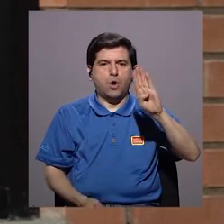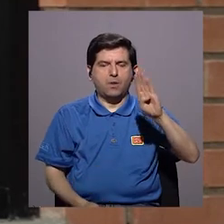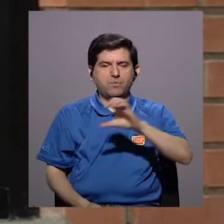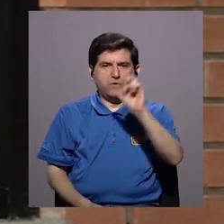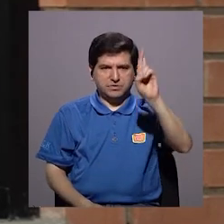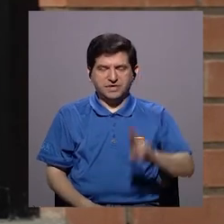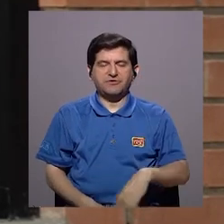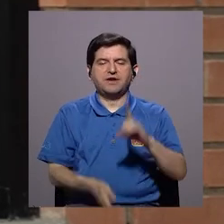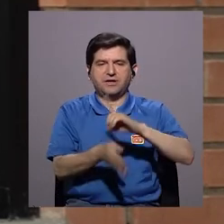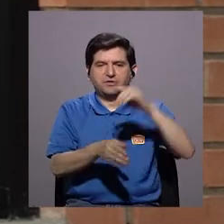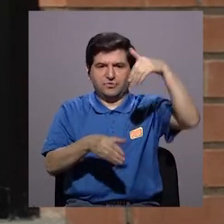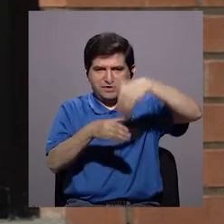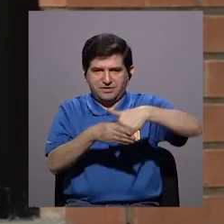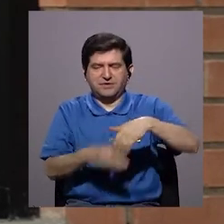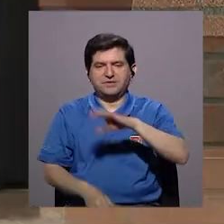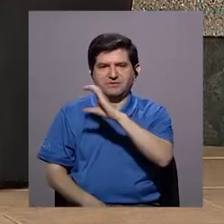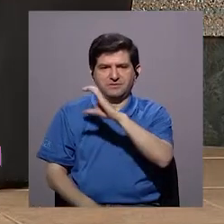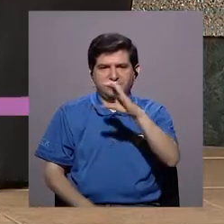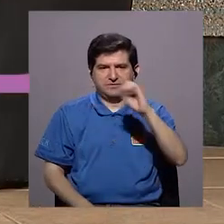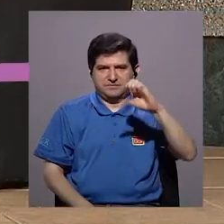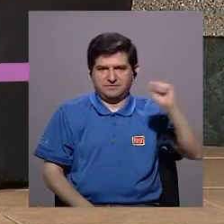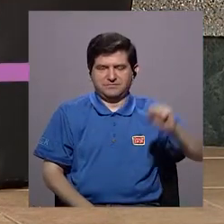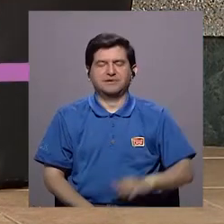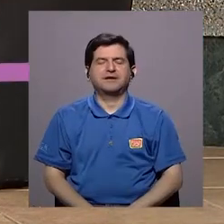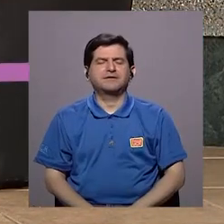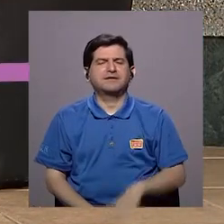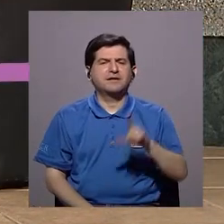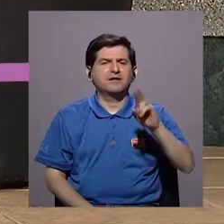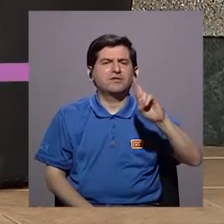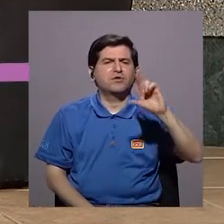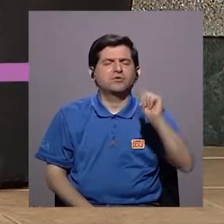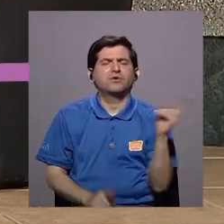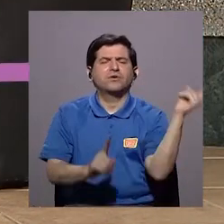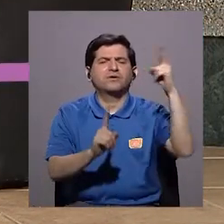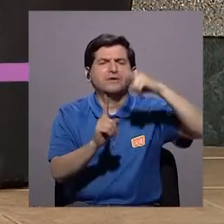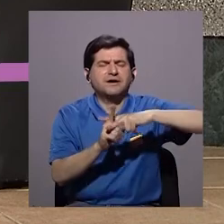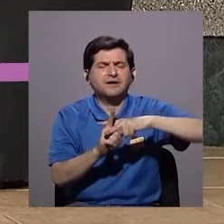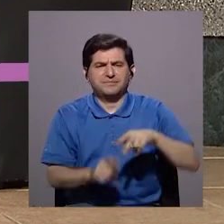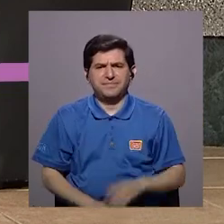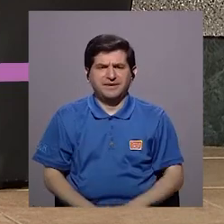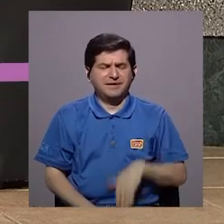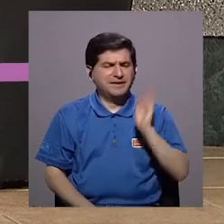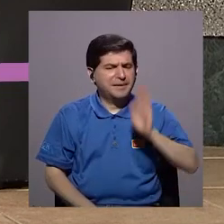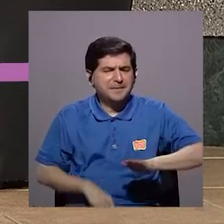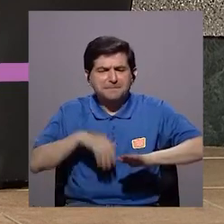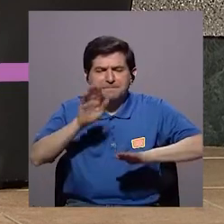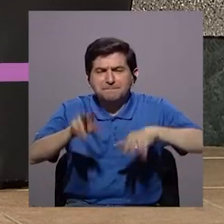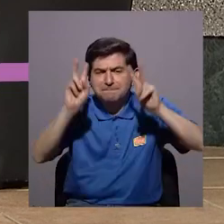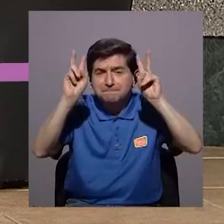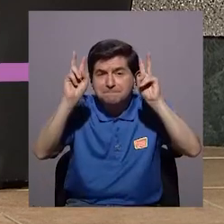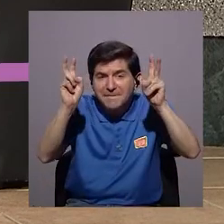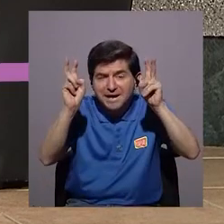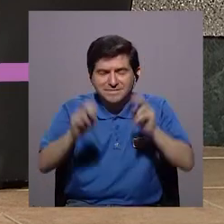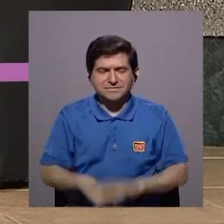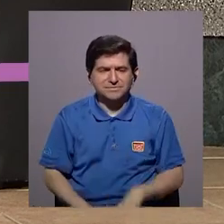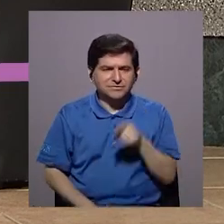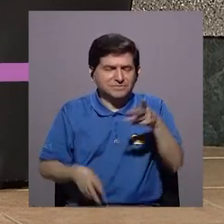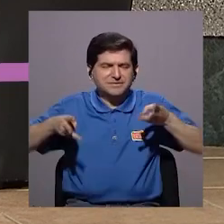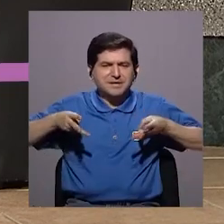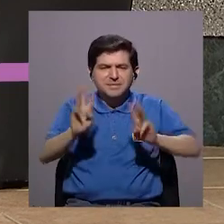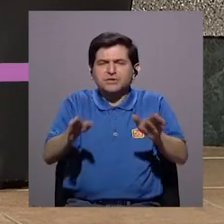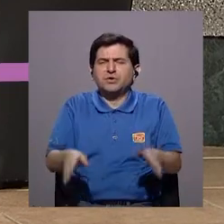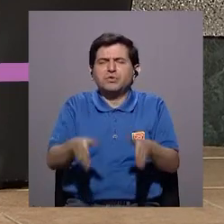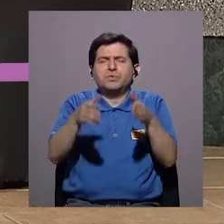médica de la Caja Costarricense de Seguro Social. Doctora, ¿cómo se pone en práctica? ¿Cuáles son los pasos para poner en